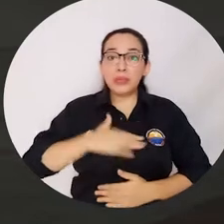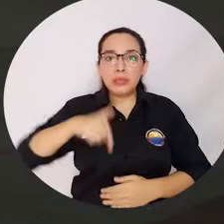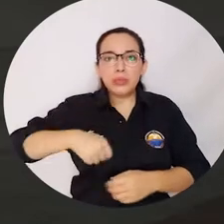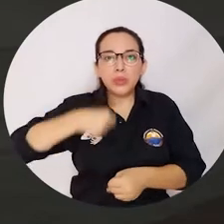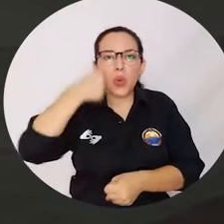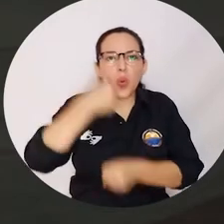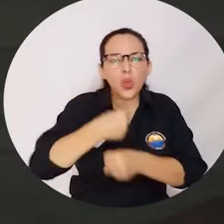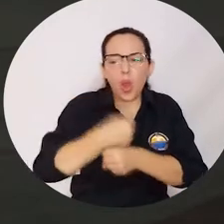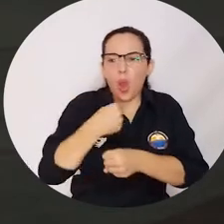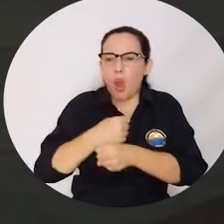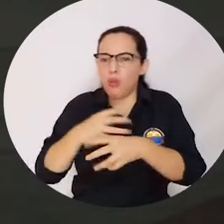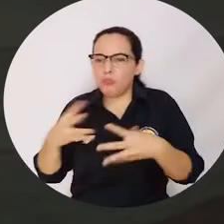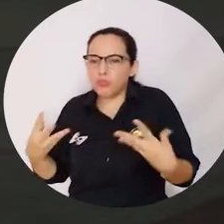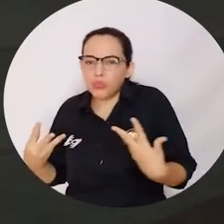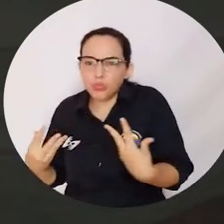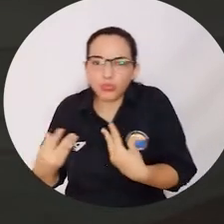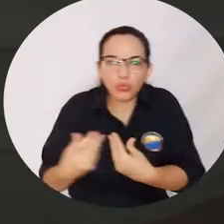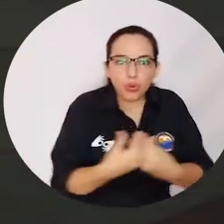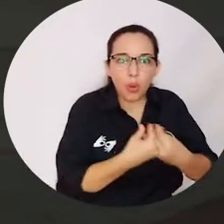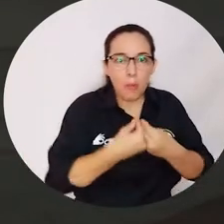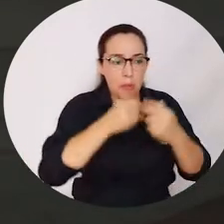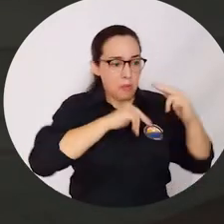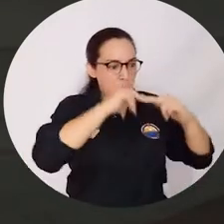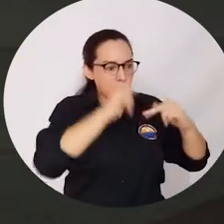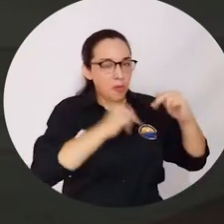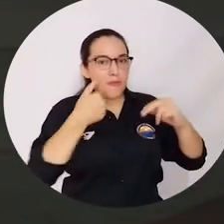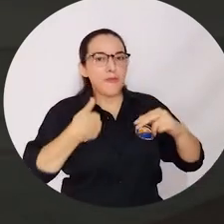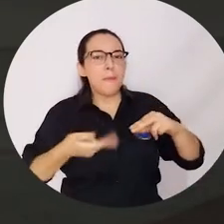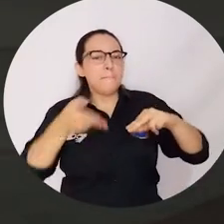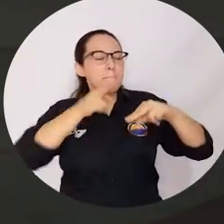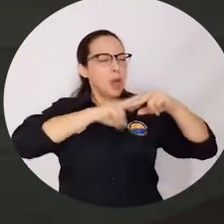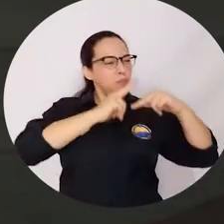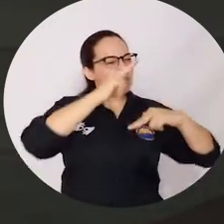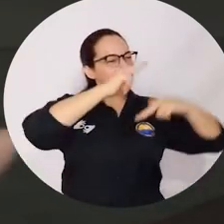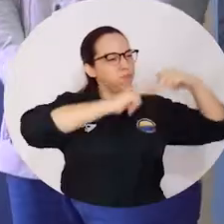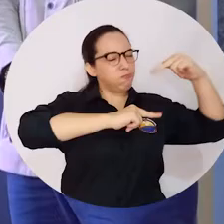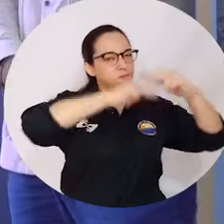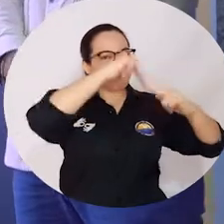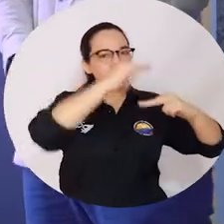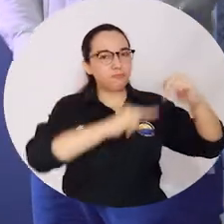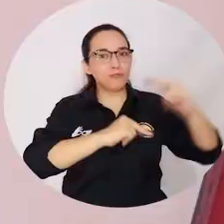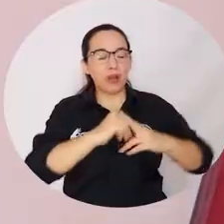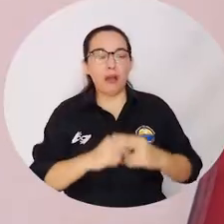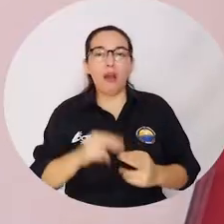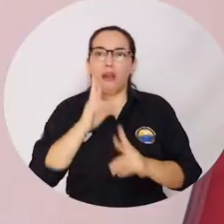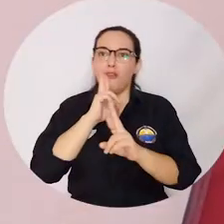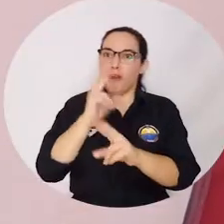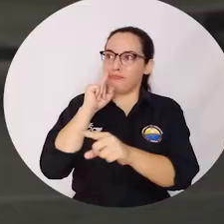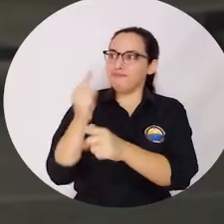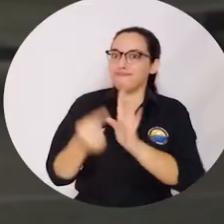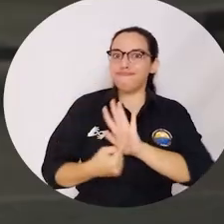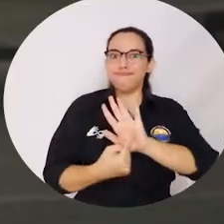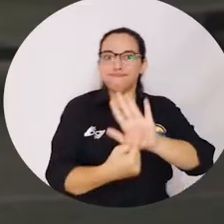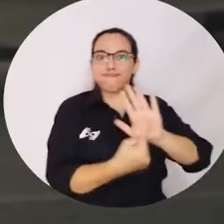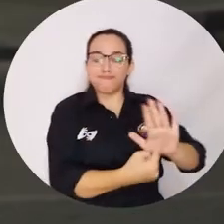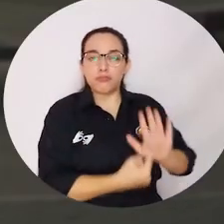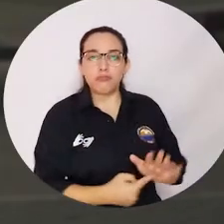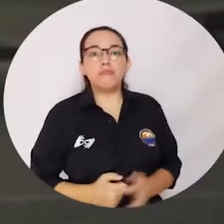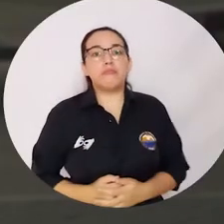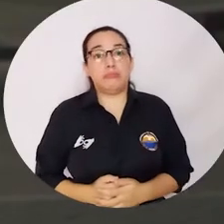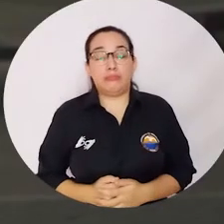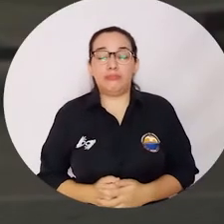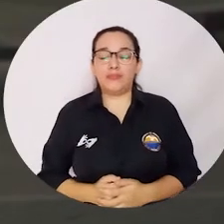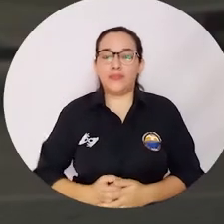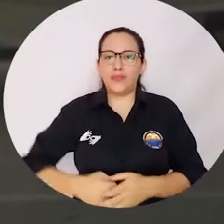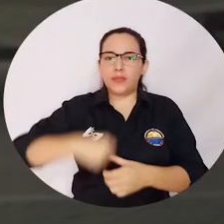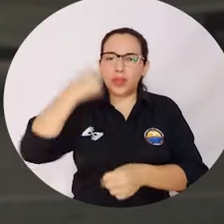Esto ha sido un trabajo en equipo, hemos construido sobre lo que ya estaba construido, los resultados están a la vista. De verdad que es un